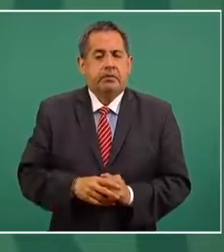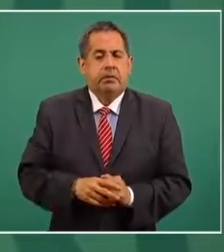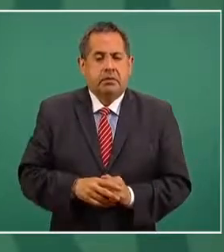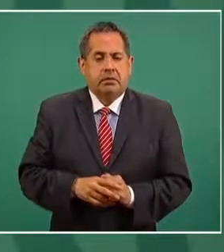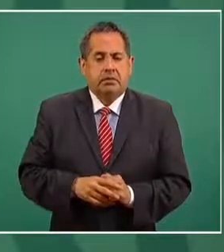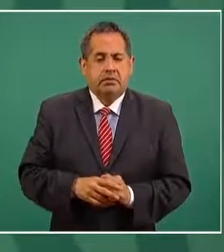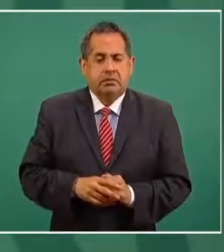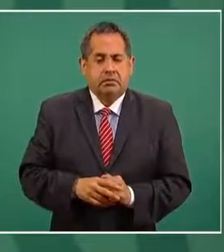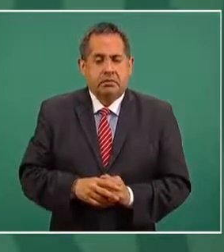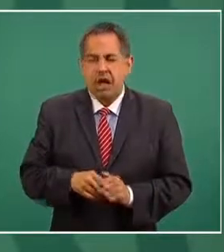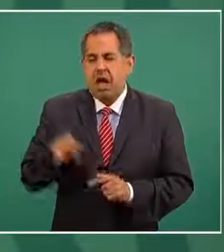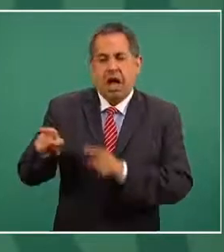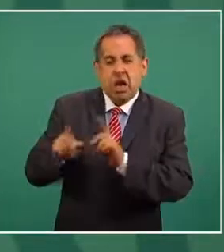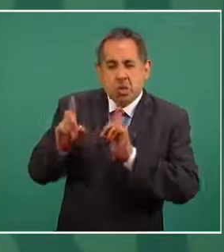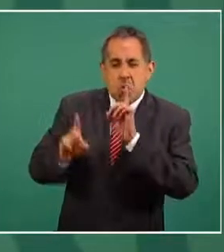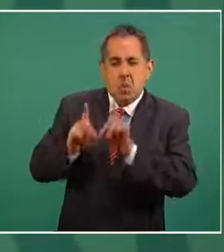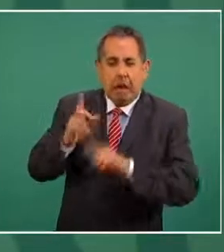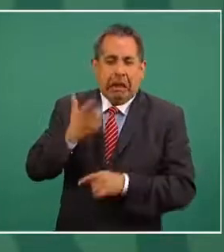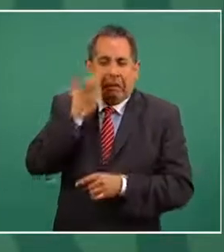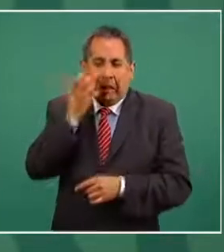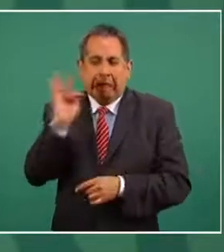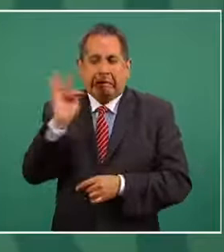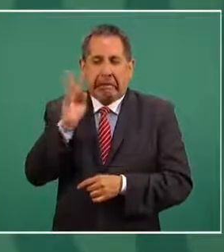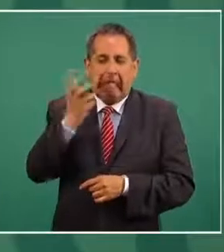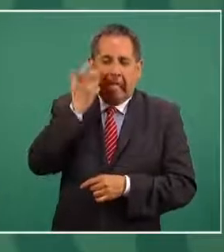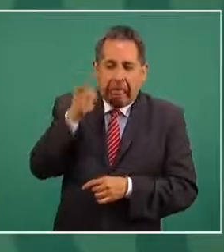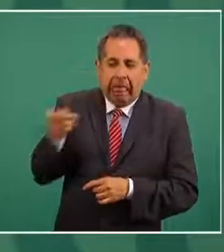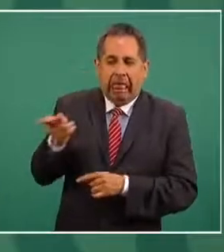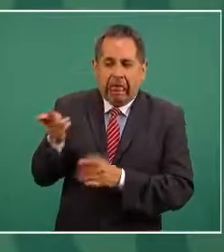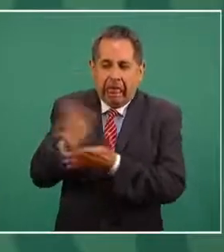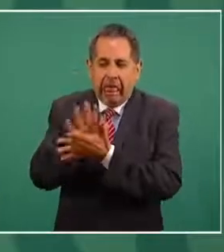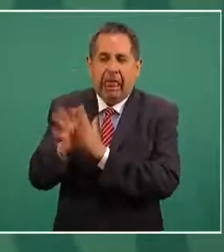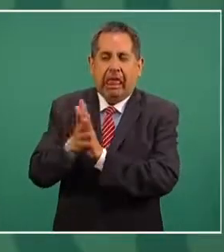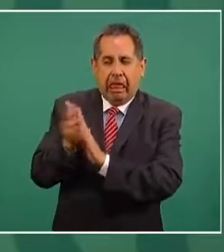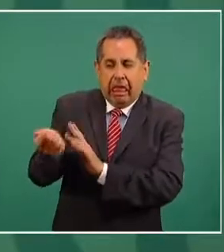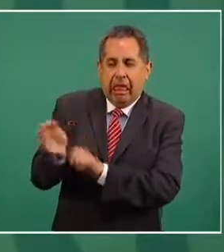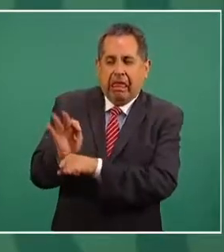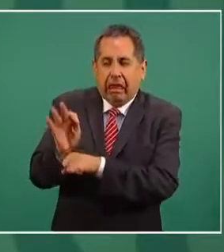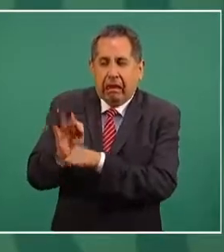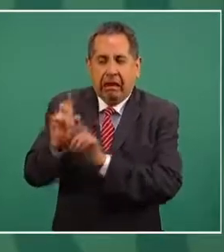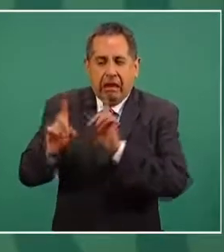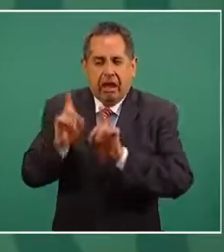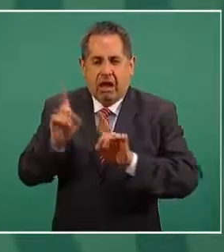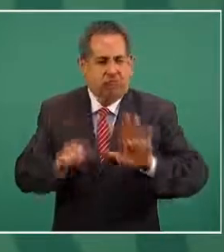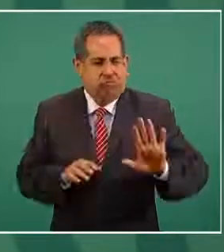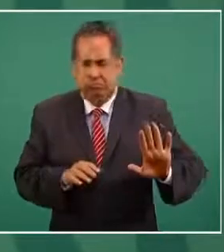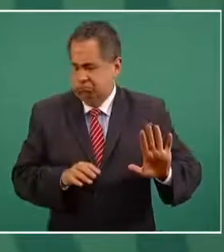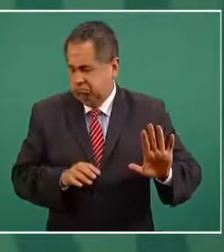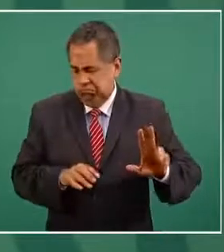sospechas dudas conjeturas no